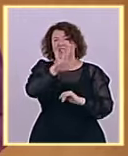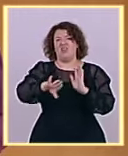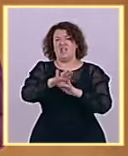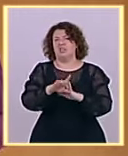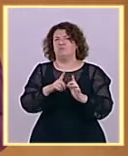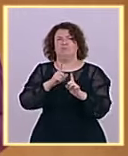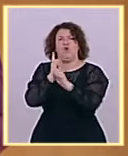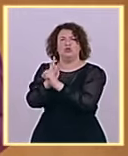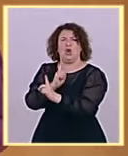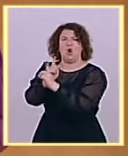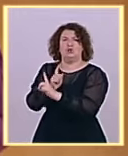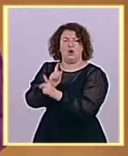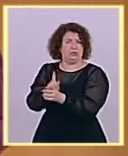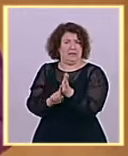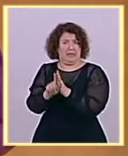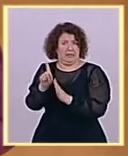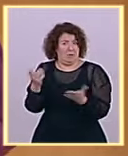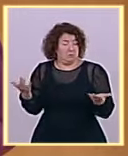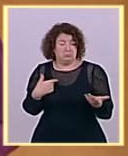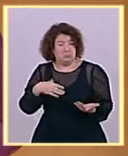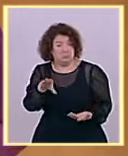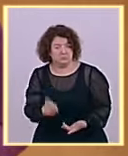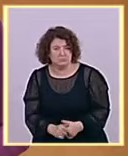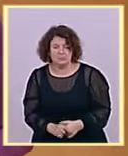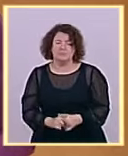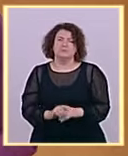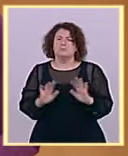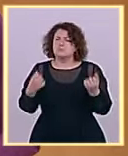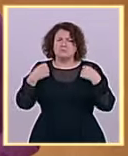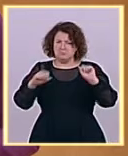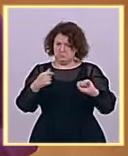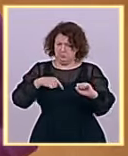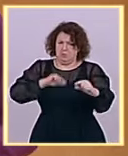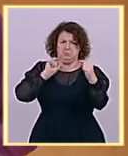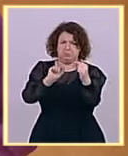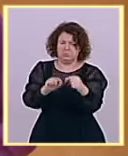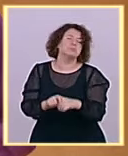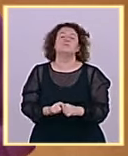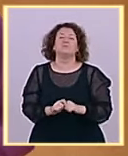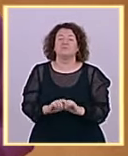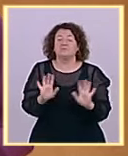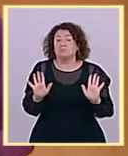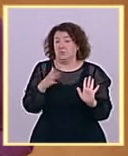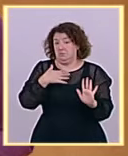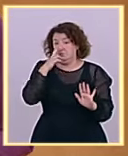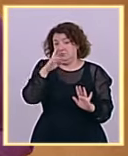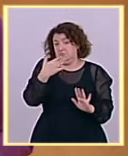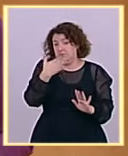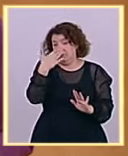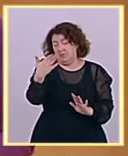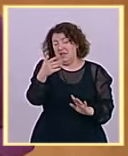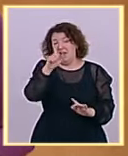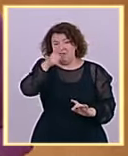frente a ese debate, insisto, que no era de presupuesto, que era un debate de política general, que la política del Gobierno con